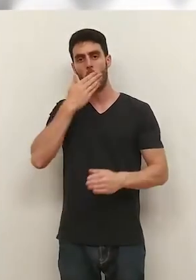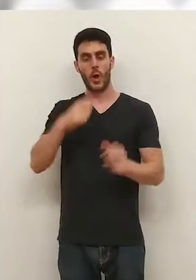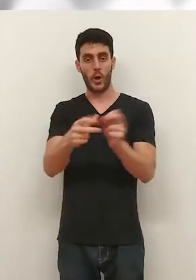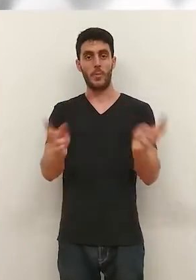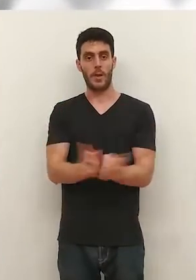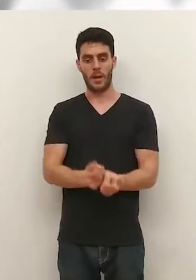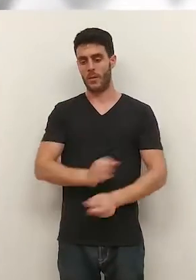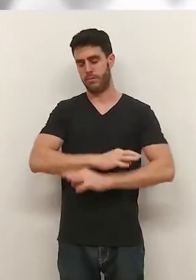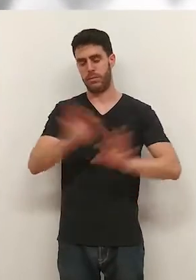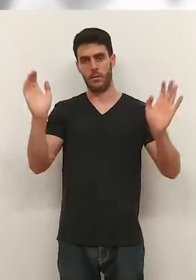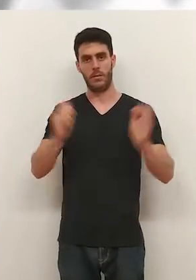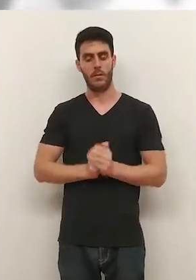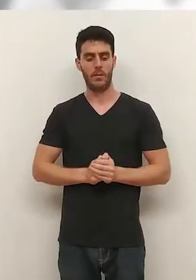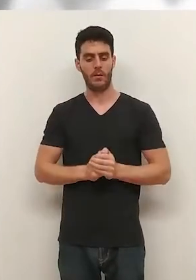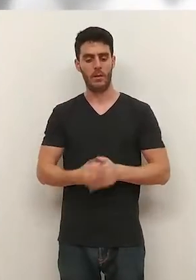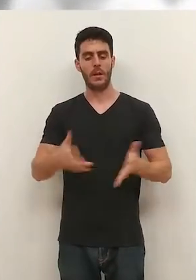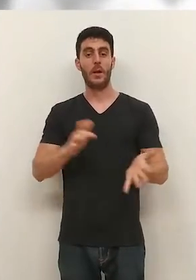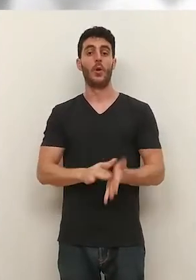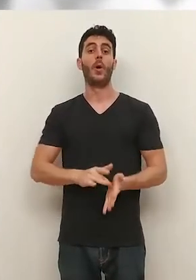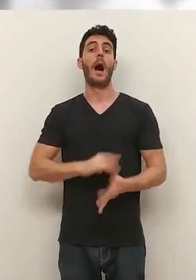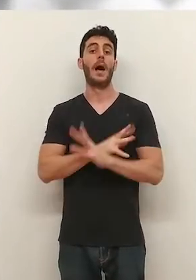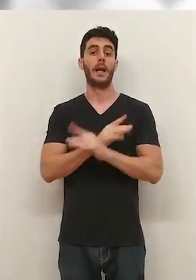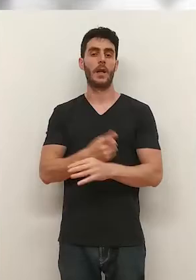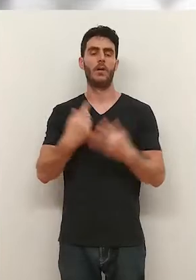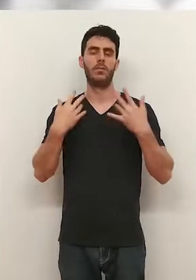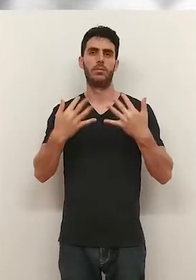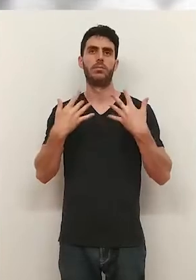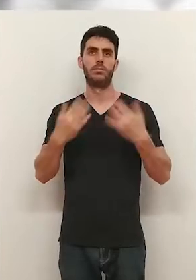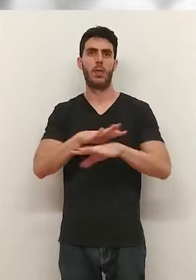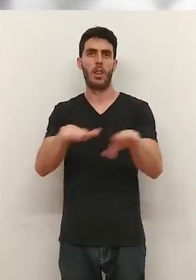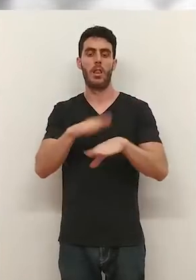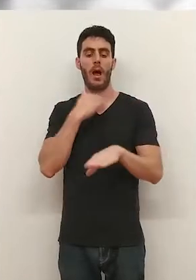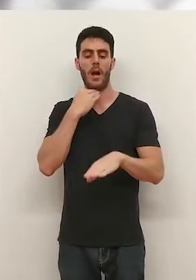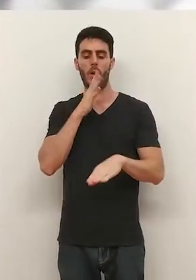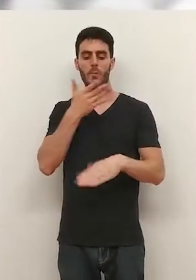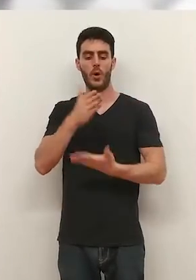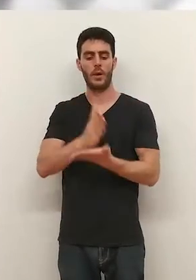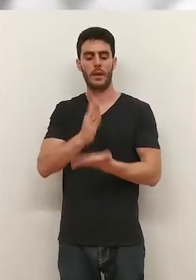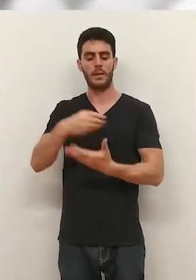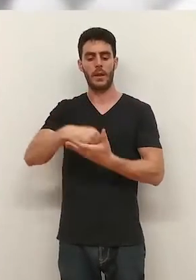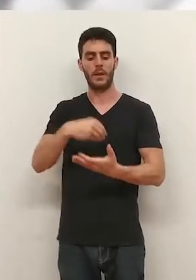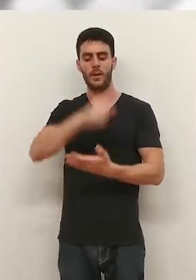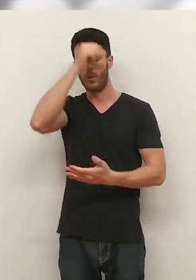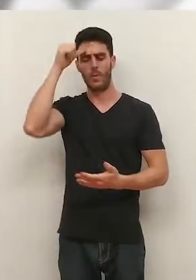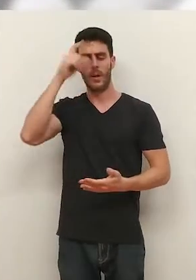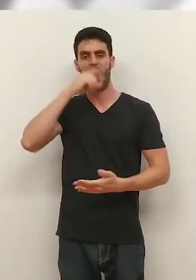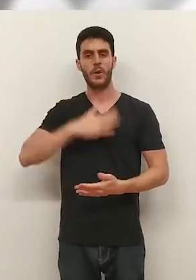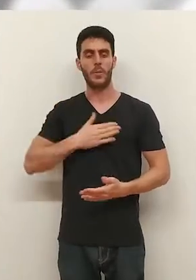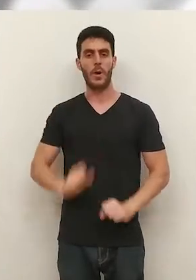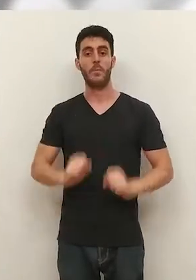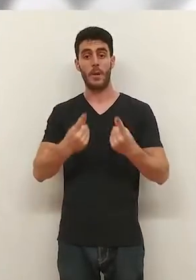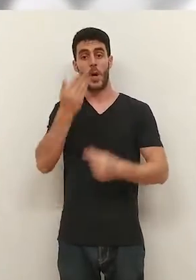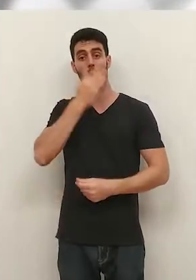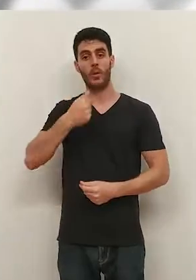Tener un colegio con piscina es que es la bomba, vaya. Porque cuando estás al recreo te puedes refrescar un poco, al menos, porque hace mucho calor en las clases.